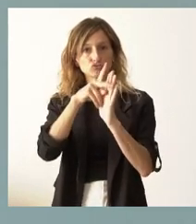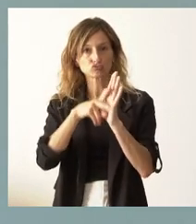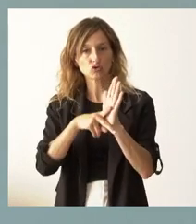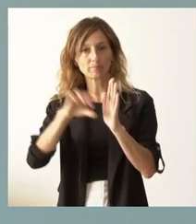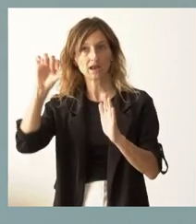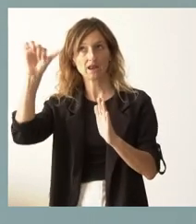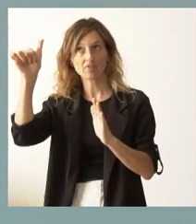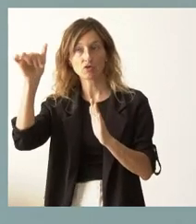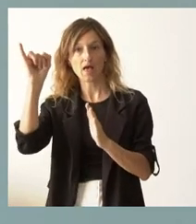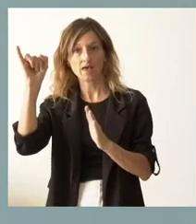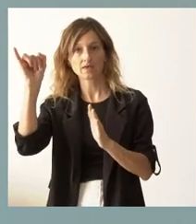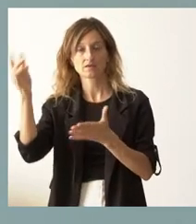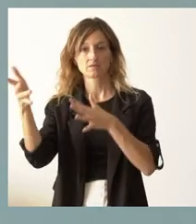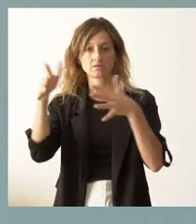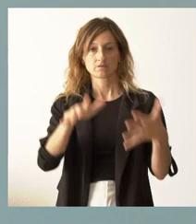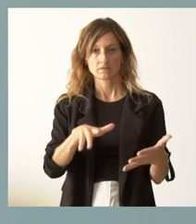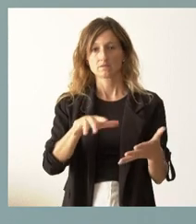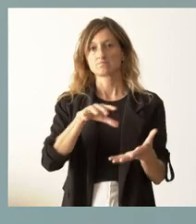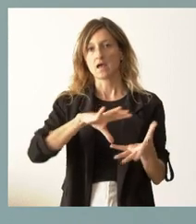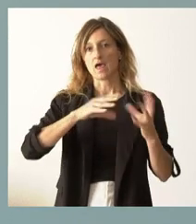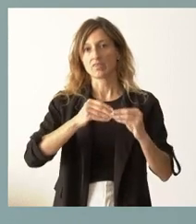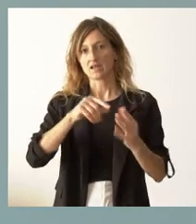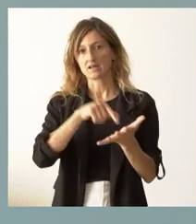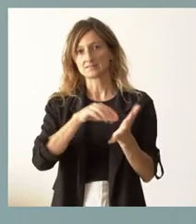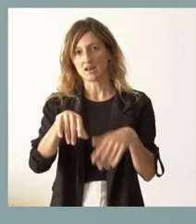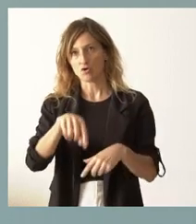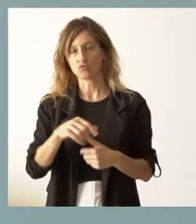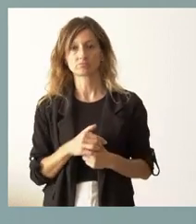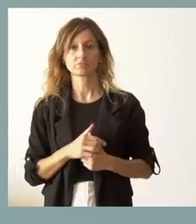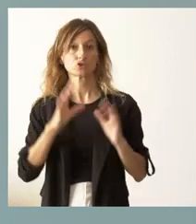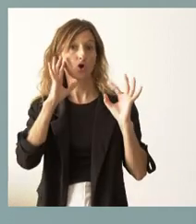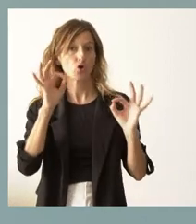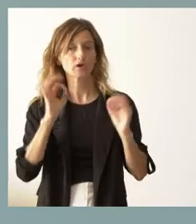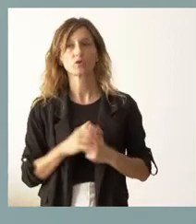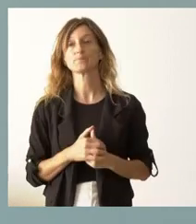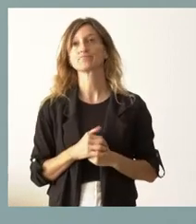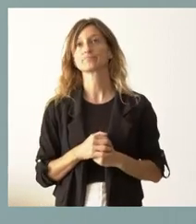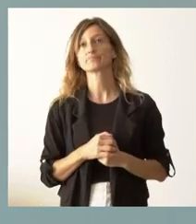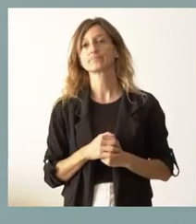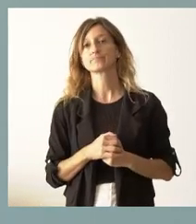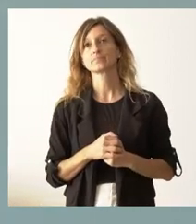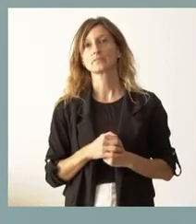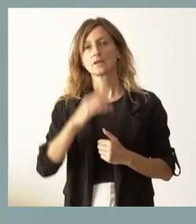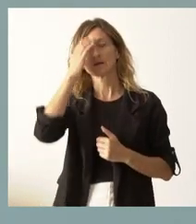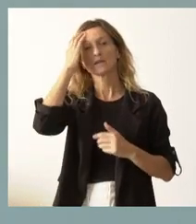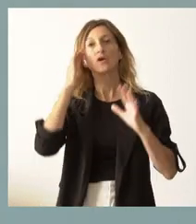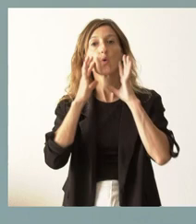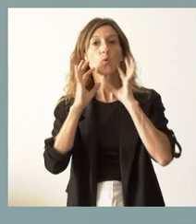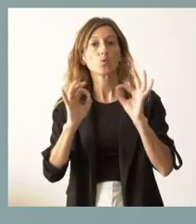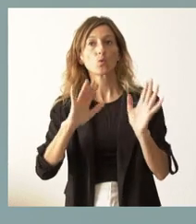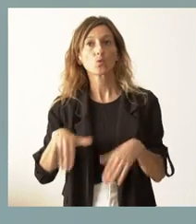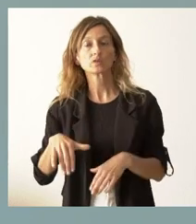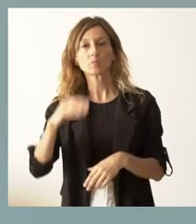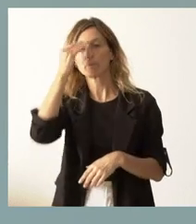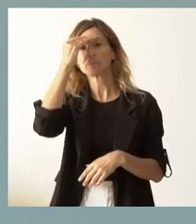nacional que esté vigente y sea de aplicación para nuestra comunidad autónoma, como es natural. Y el último extremo que pensamos del operativo. Nosotros somos